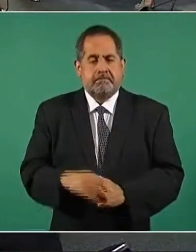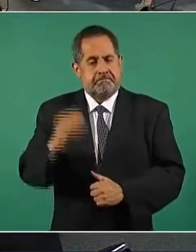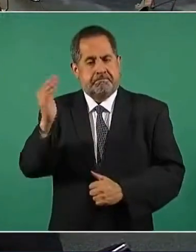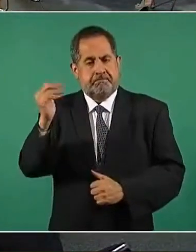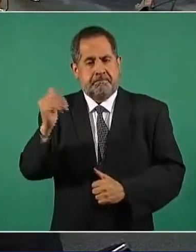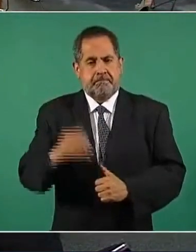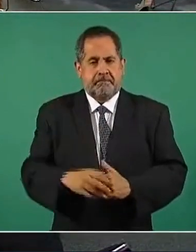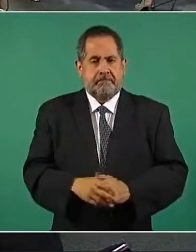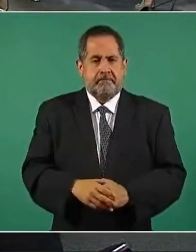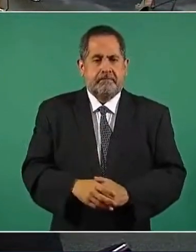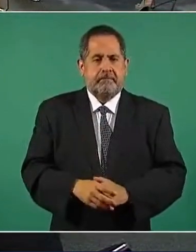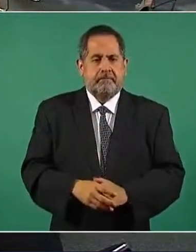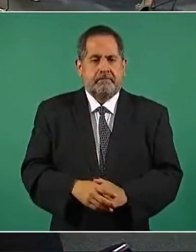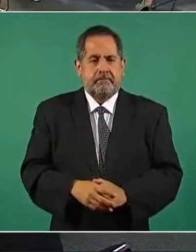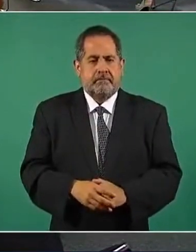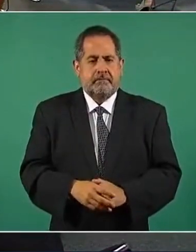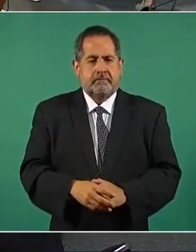vamos.